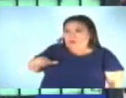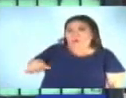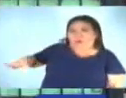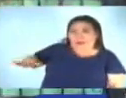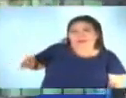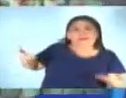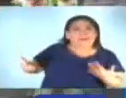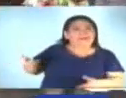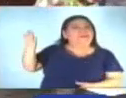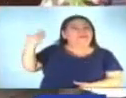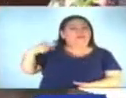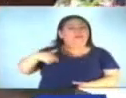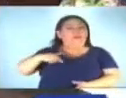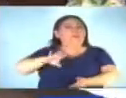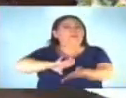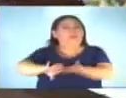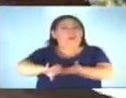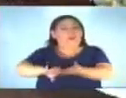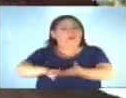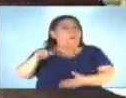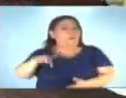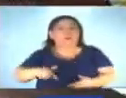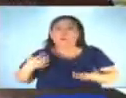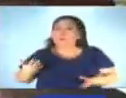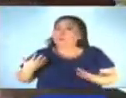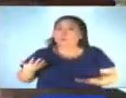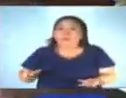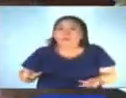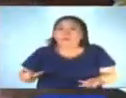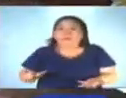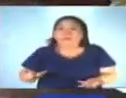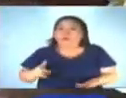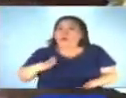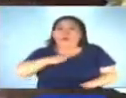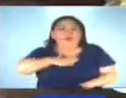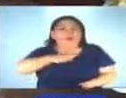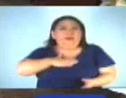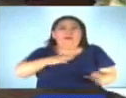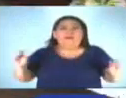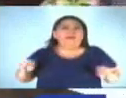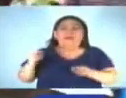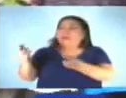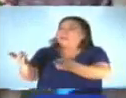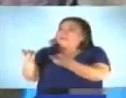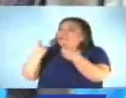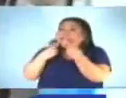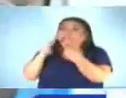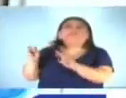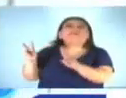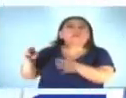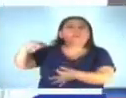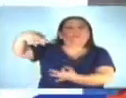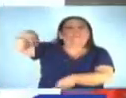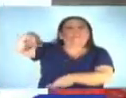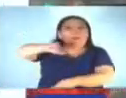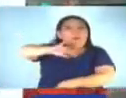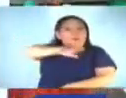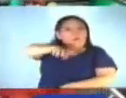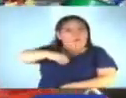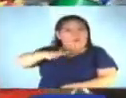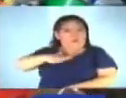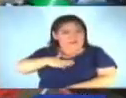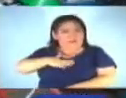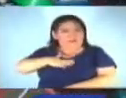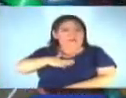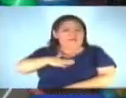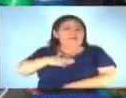ubicados. Hasta esta fecha yo no he tenido una respuesta sobre la escritura. De hecho, hasta